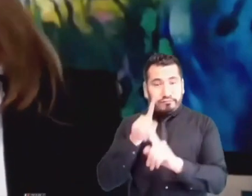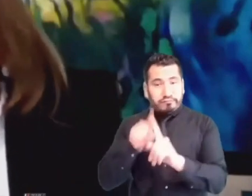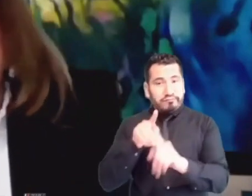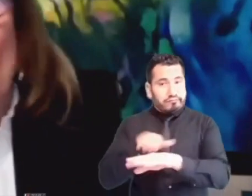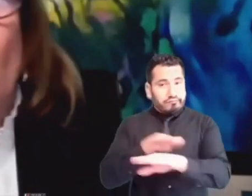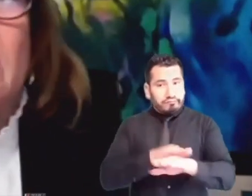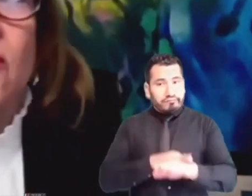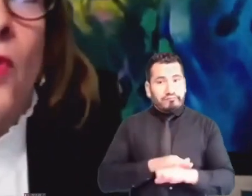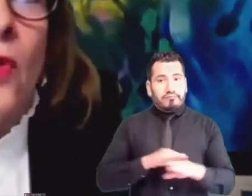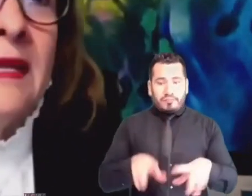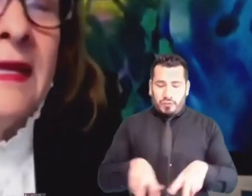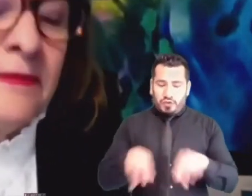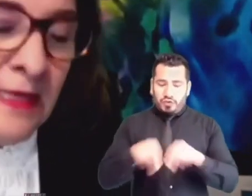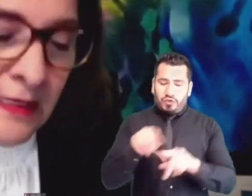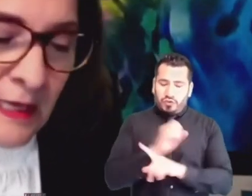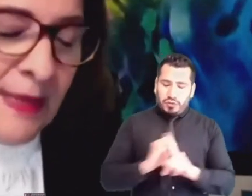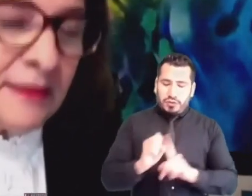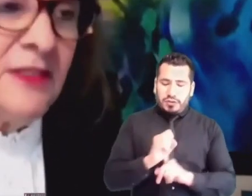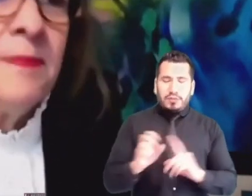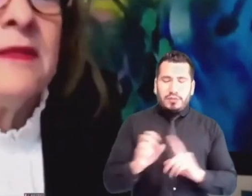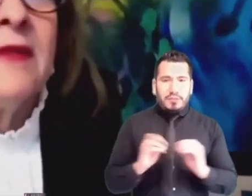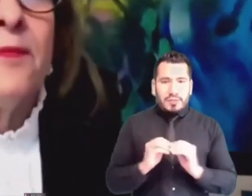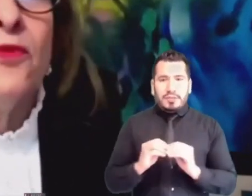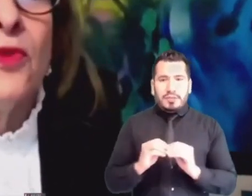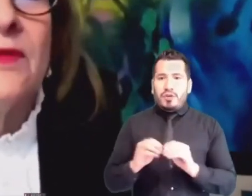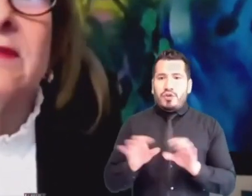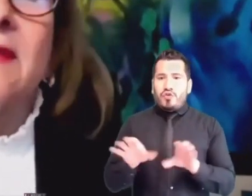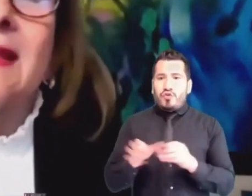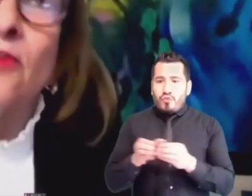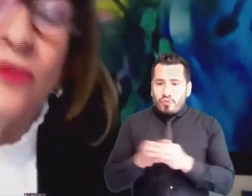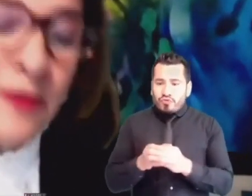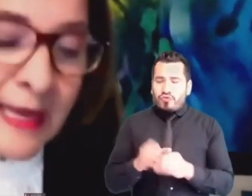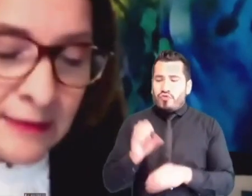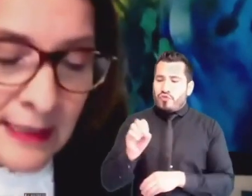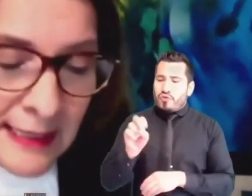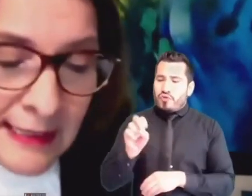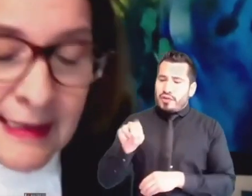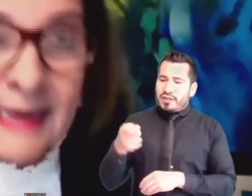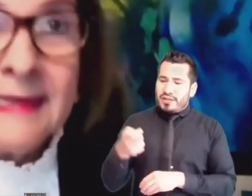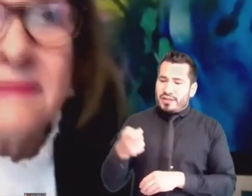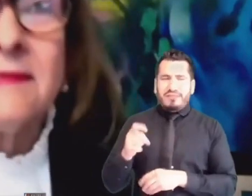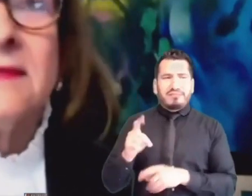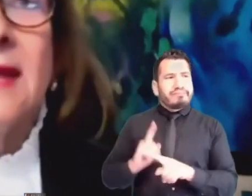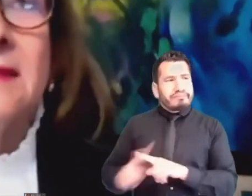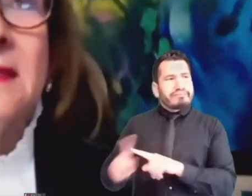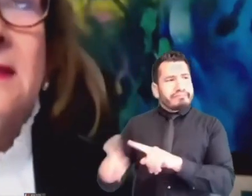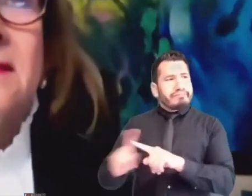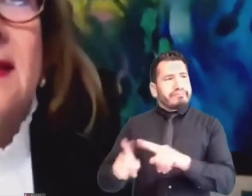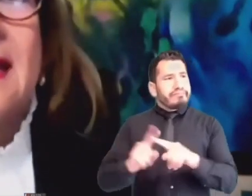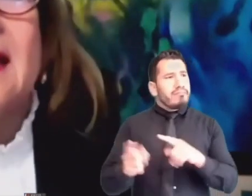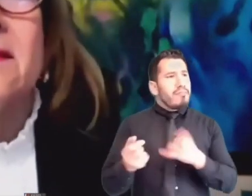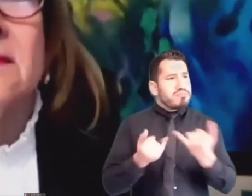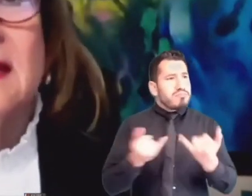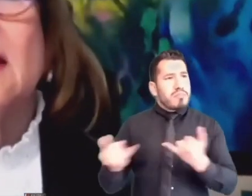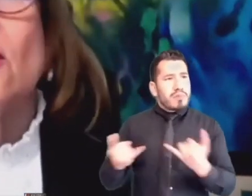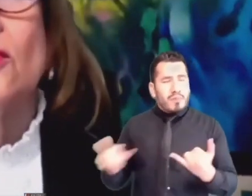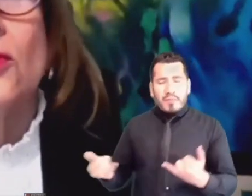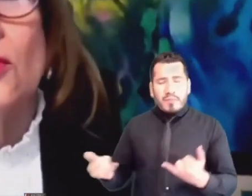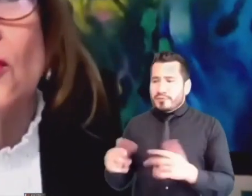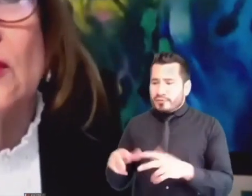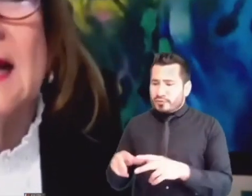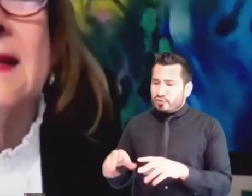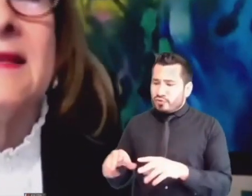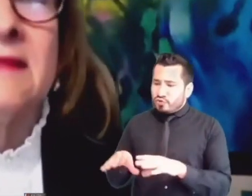instituciones, ONGs que participan desde el punto de vista de la sociedad la necesidad de ejercer el